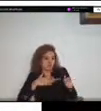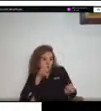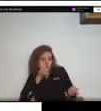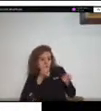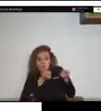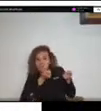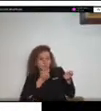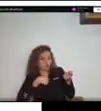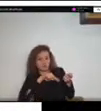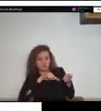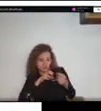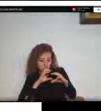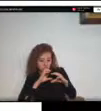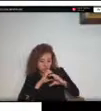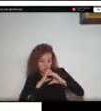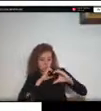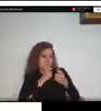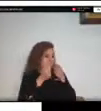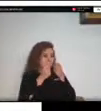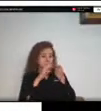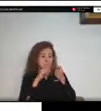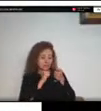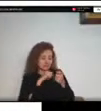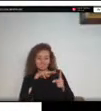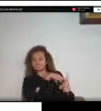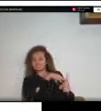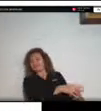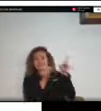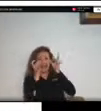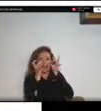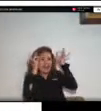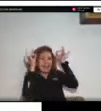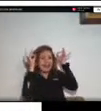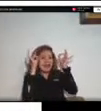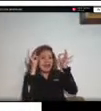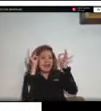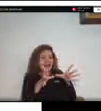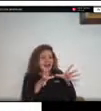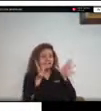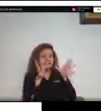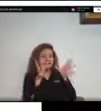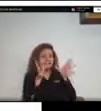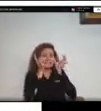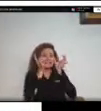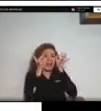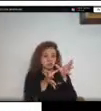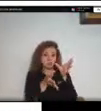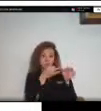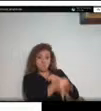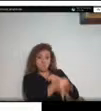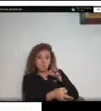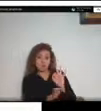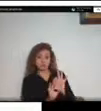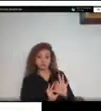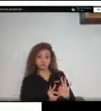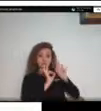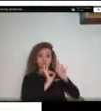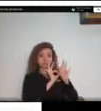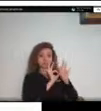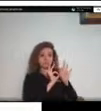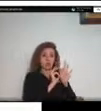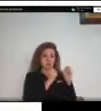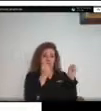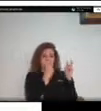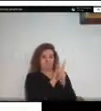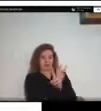consecuencias no deseadas mientras que estén contenidos y debidamente tratados pues eliminamos el riesgo pero cuando salen de una manera incontrolada